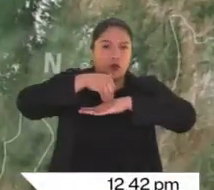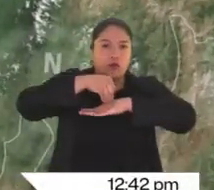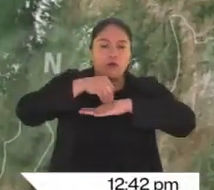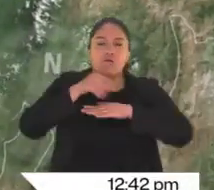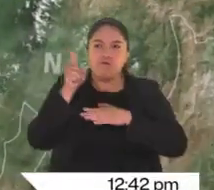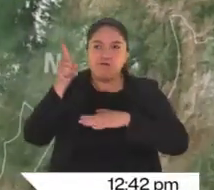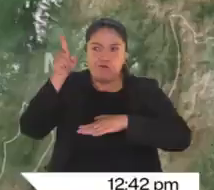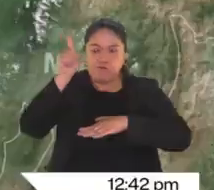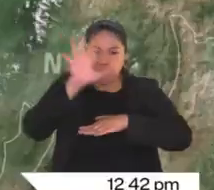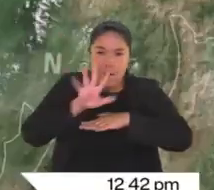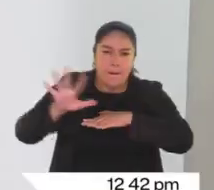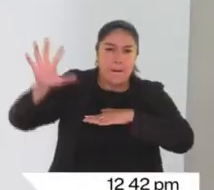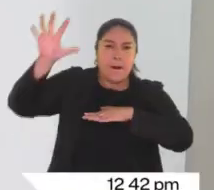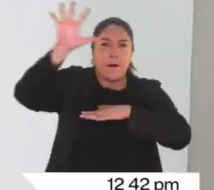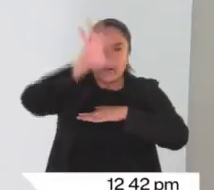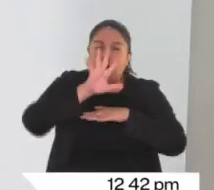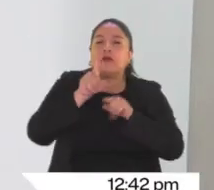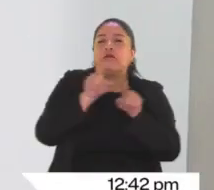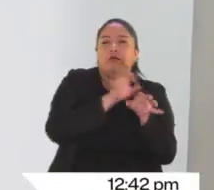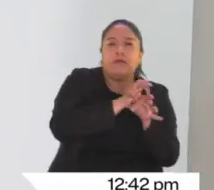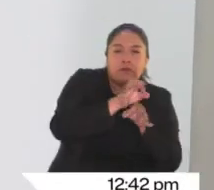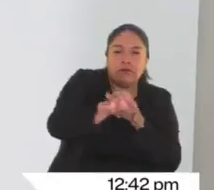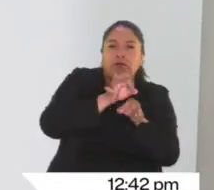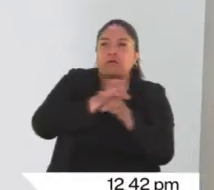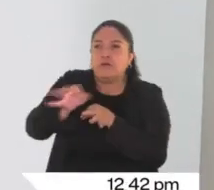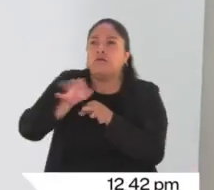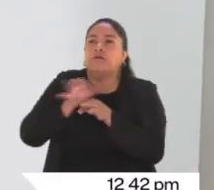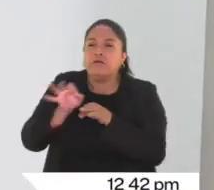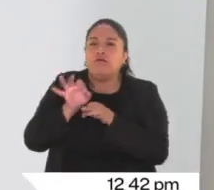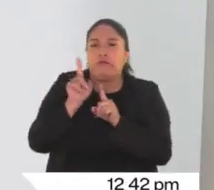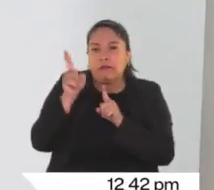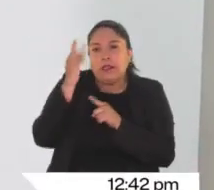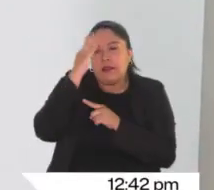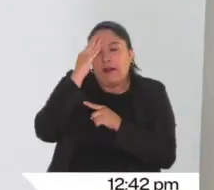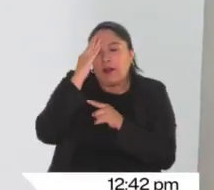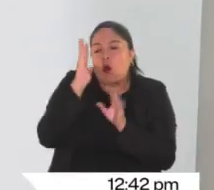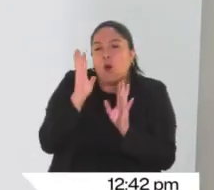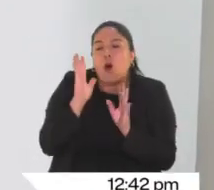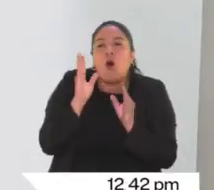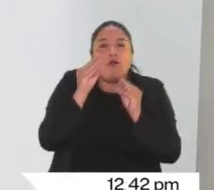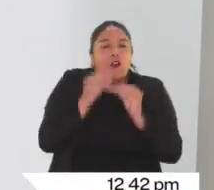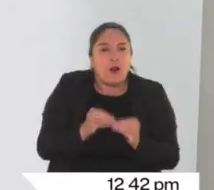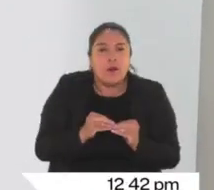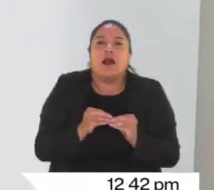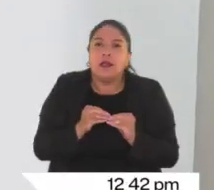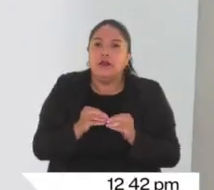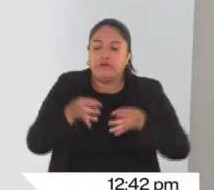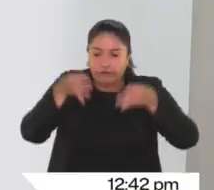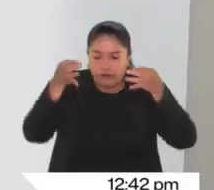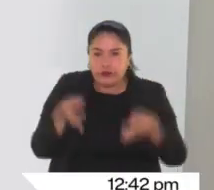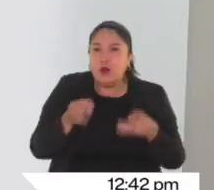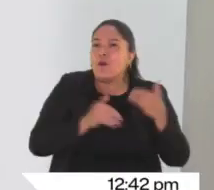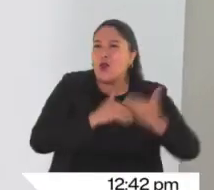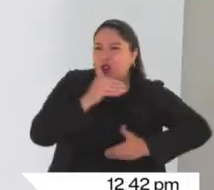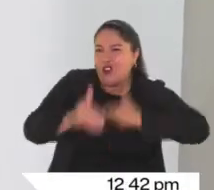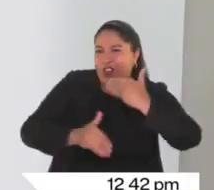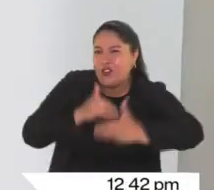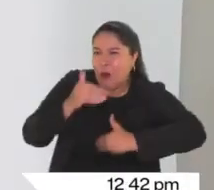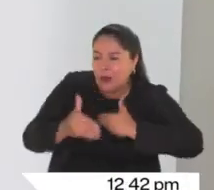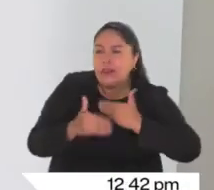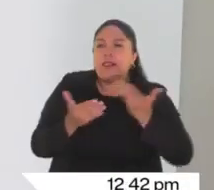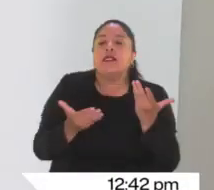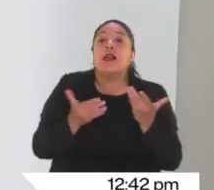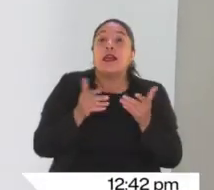125 municipios del departamento de Antioquia y en las diferentes comisiones de seguimiento electoral se ha dado total respaldo al proceso electoral. Nuestros